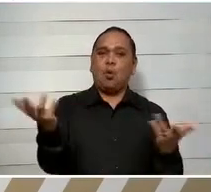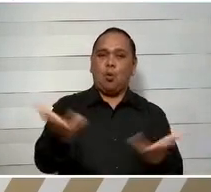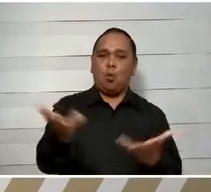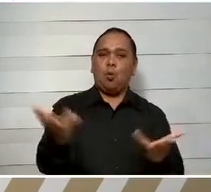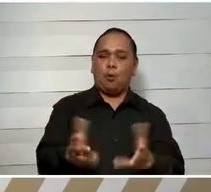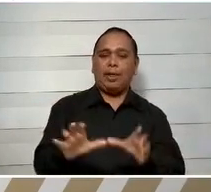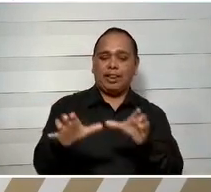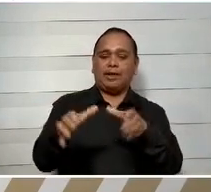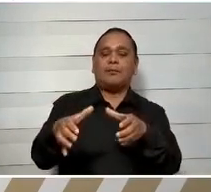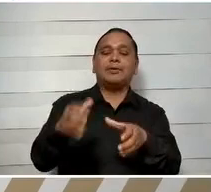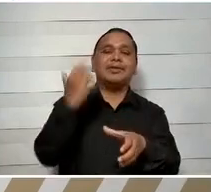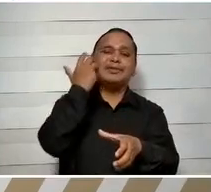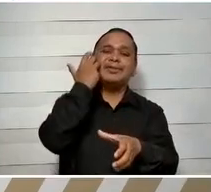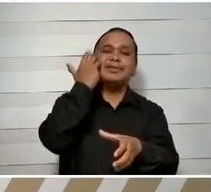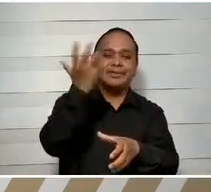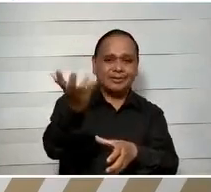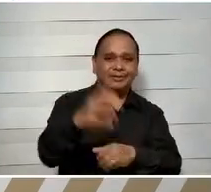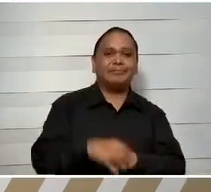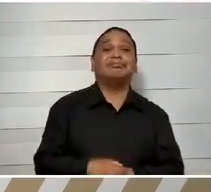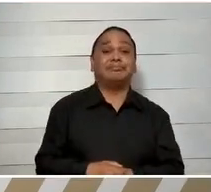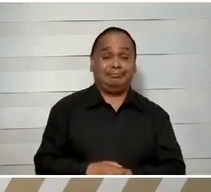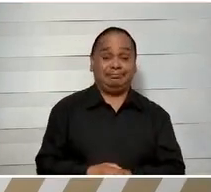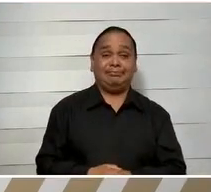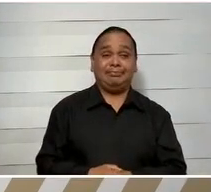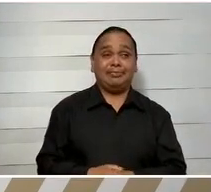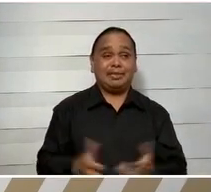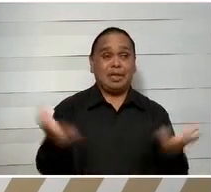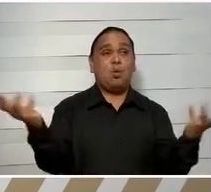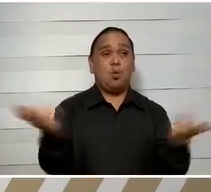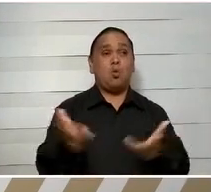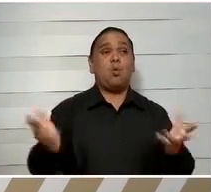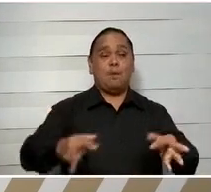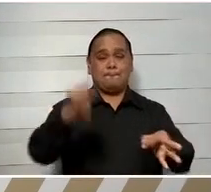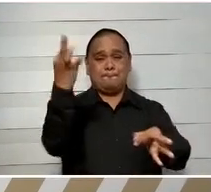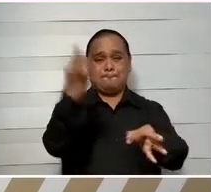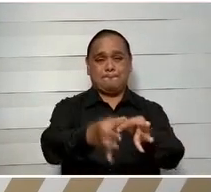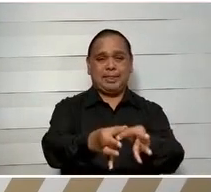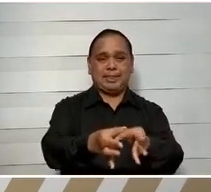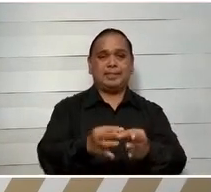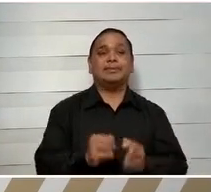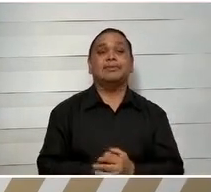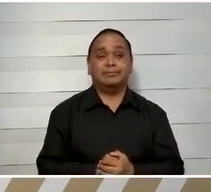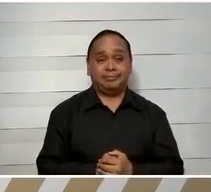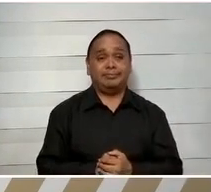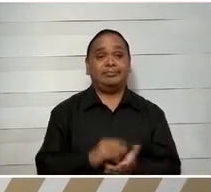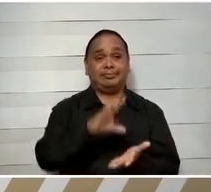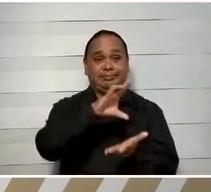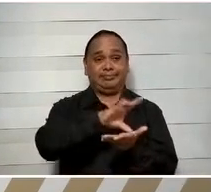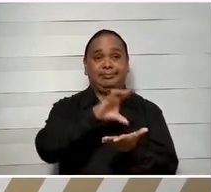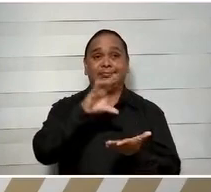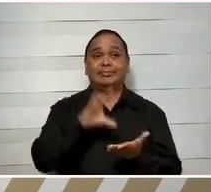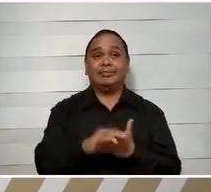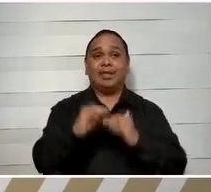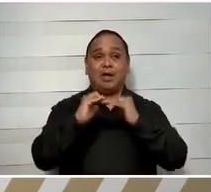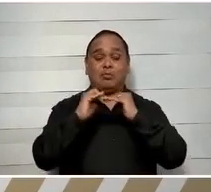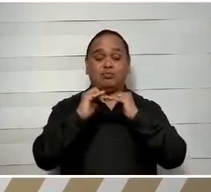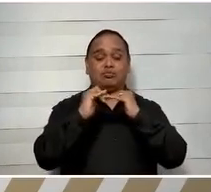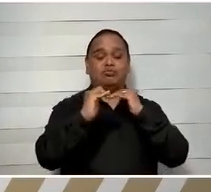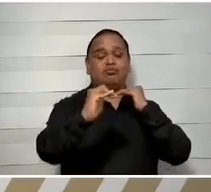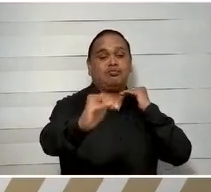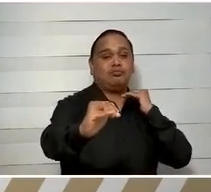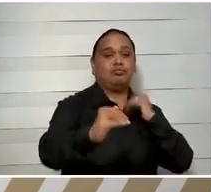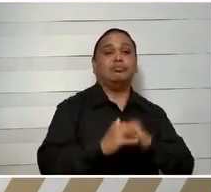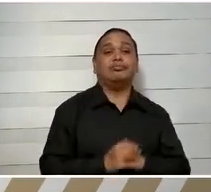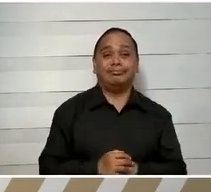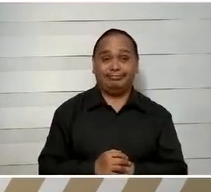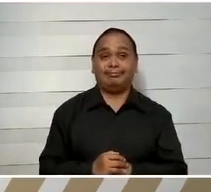comunidad pide, ¿no? Y que quedan, están muy bien hechas. Ahí sí, en el Carmen sí se han pavimentado, en las calles